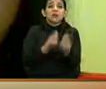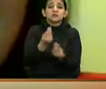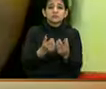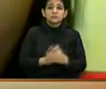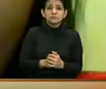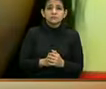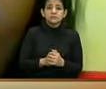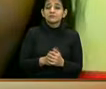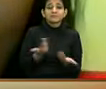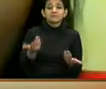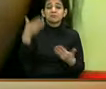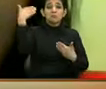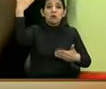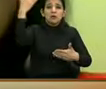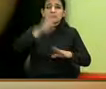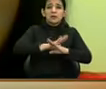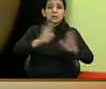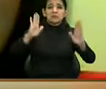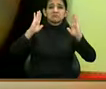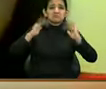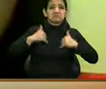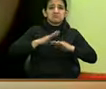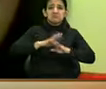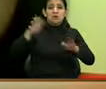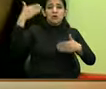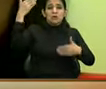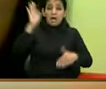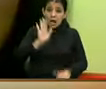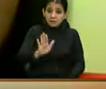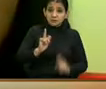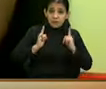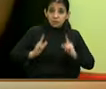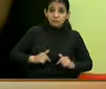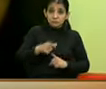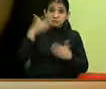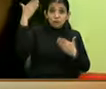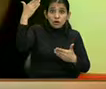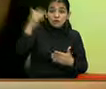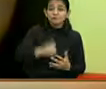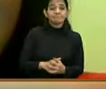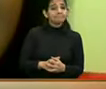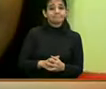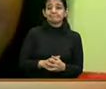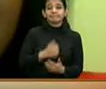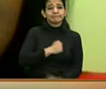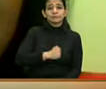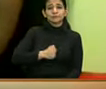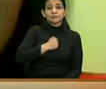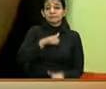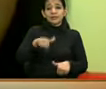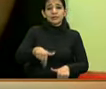ámbito político. Así se trata la salud en nuestro país.